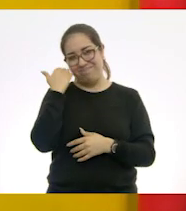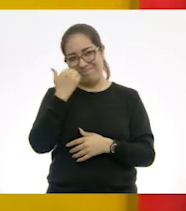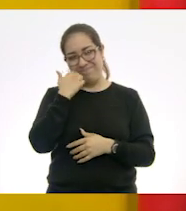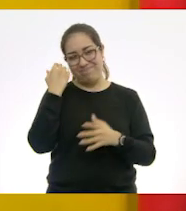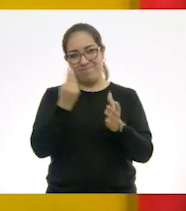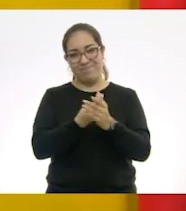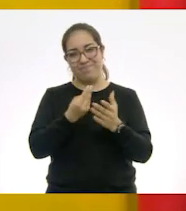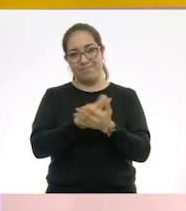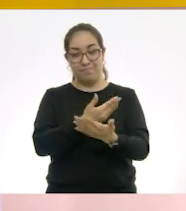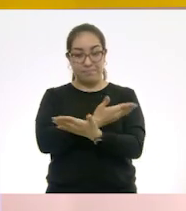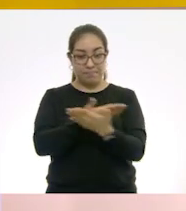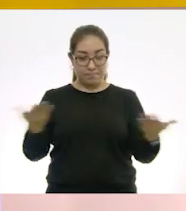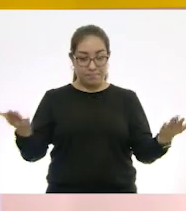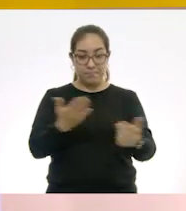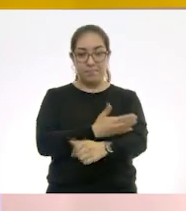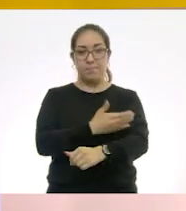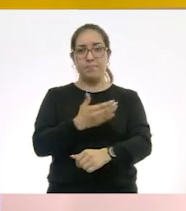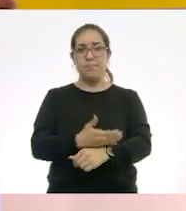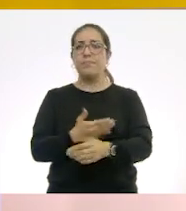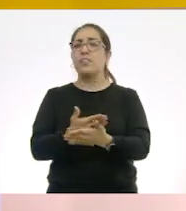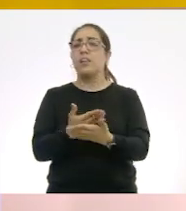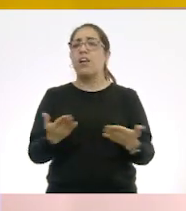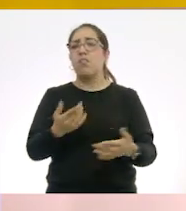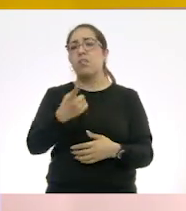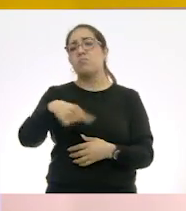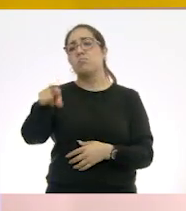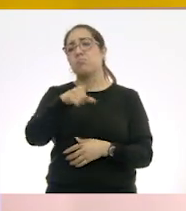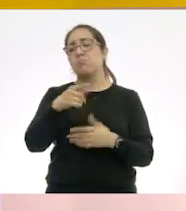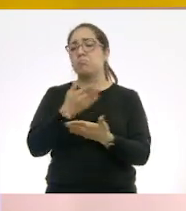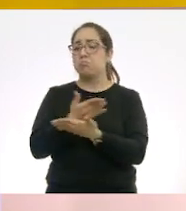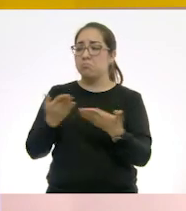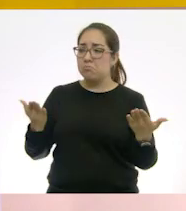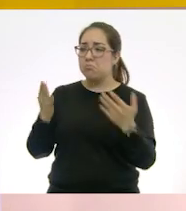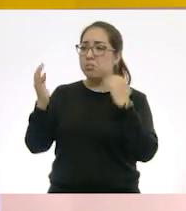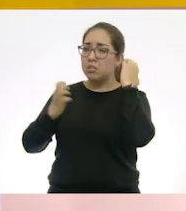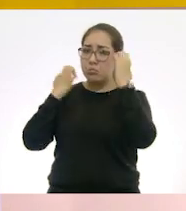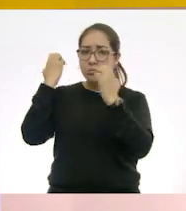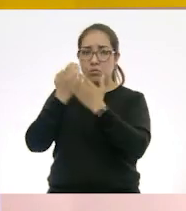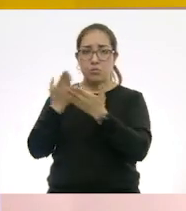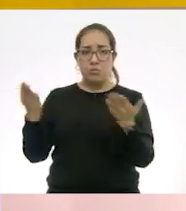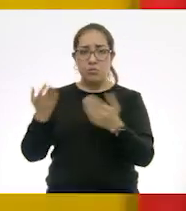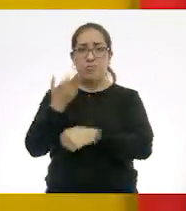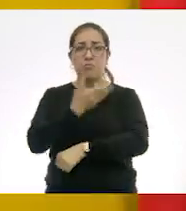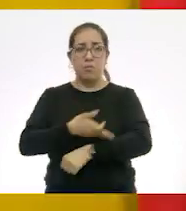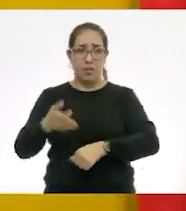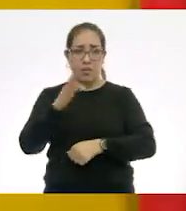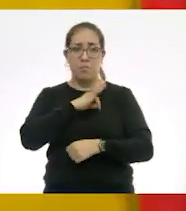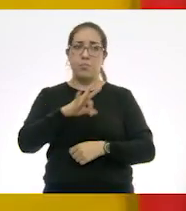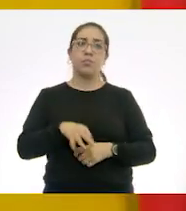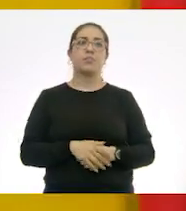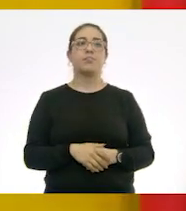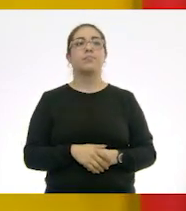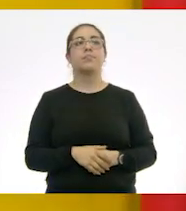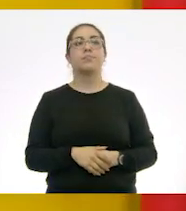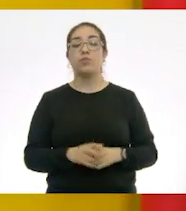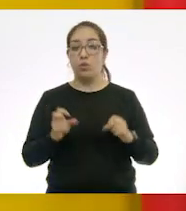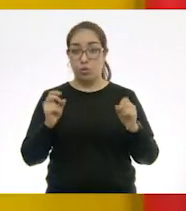lo exponían ante sus compañeros. Ahora lo pueden exponer ante sus familiares. ¿Qué les parece? Muy bien. Entonces, hay que